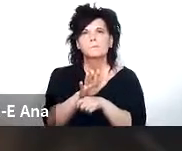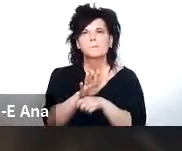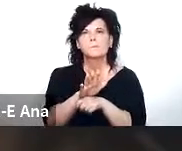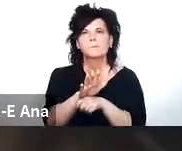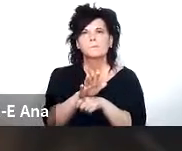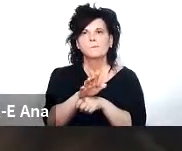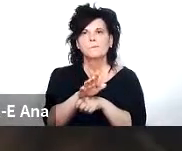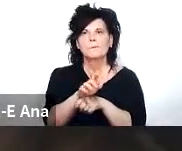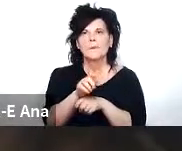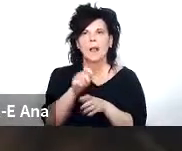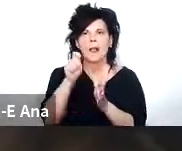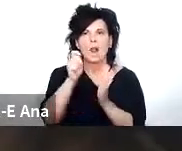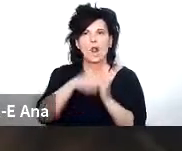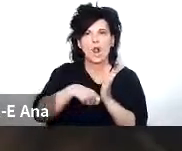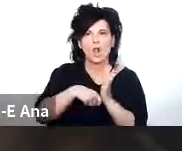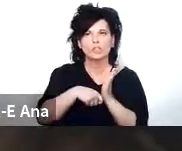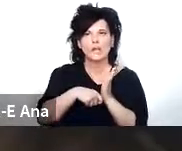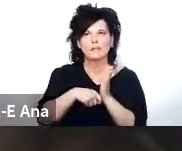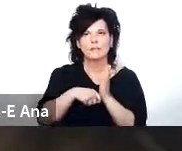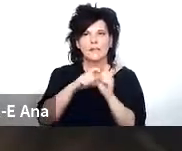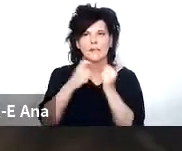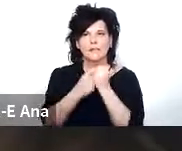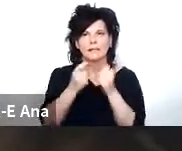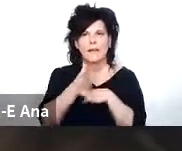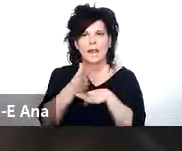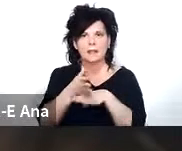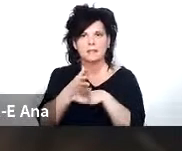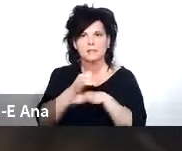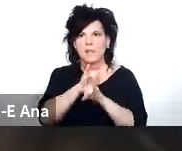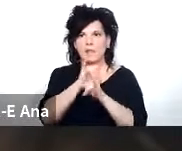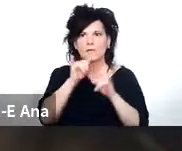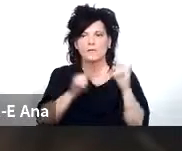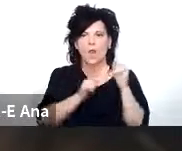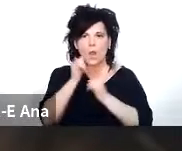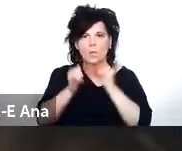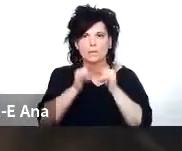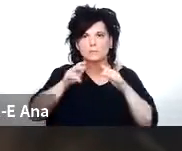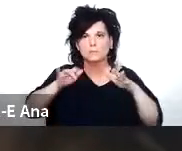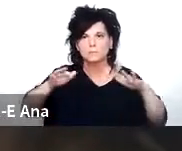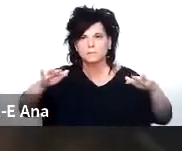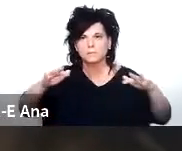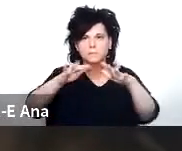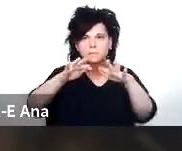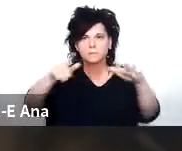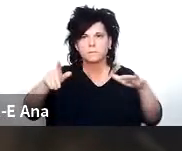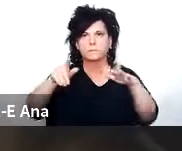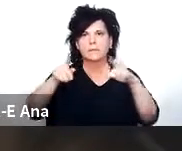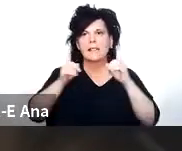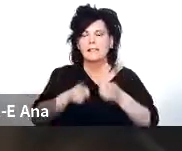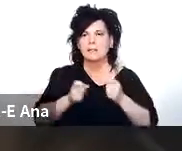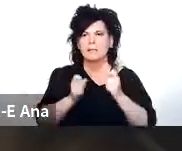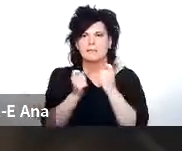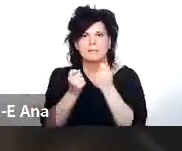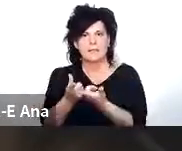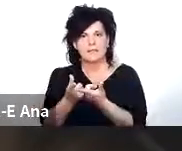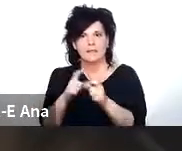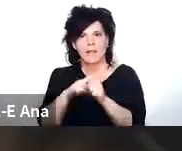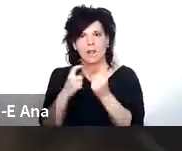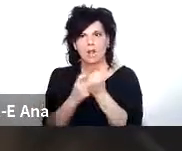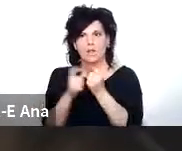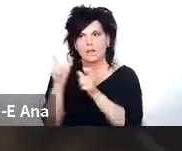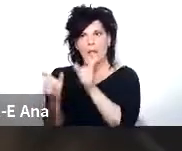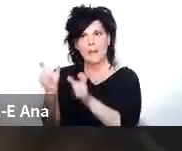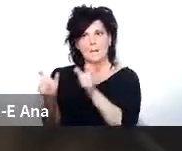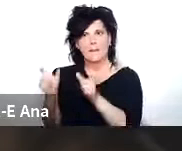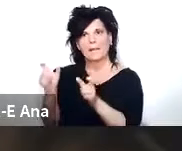el acceso a internet o los servicios de transporte de datos a los carriers y a su vez le brindan conectividad a los usuarios finales con